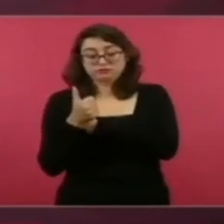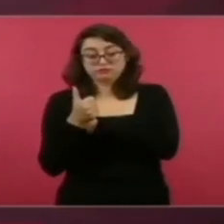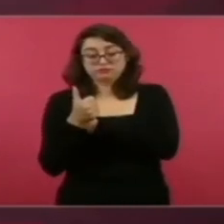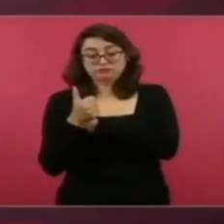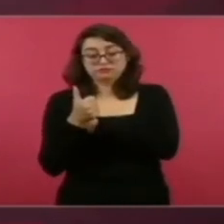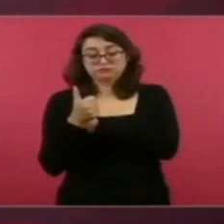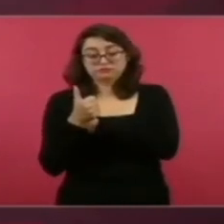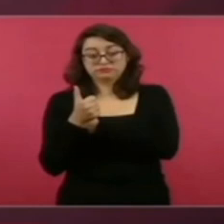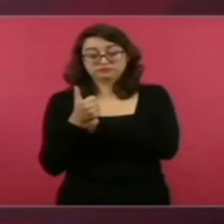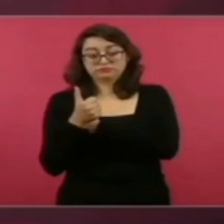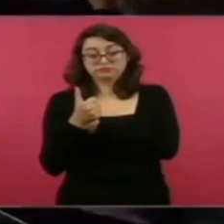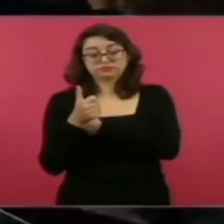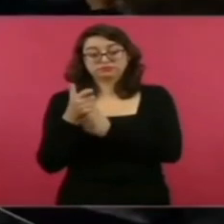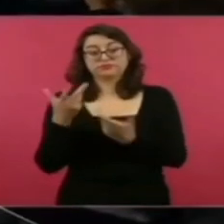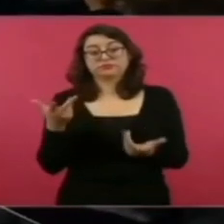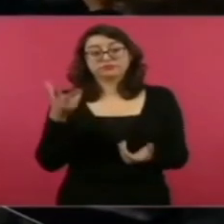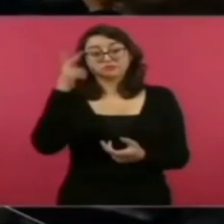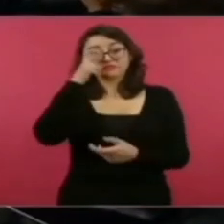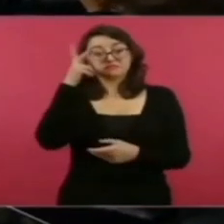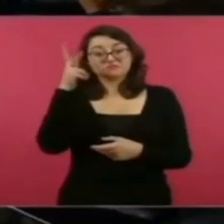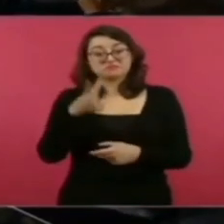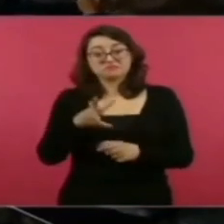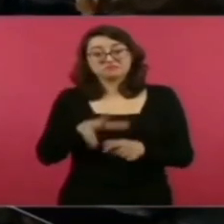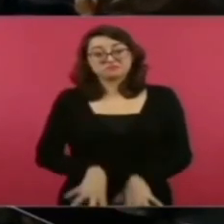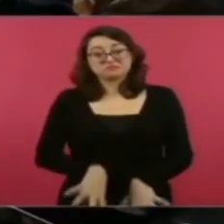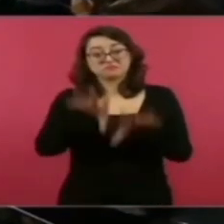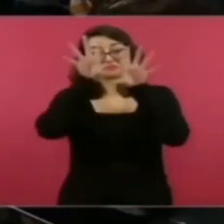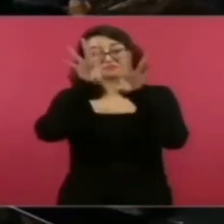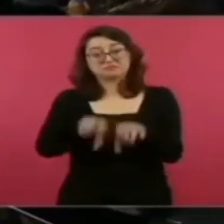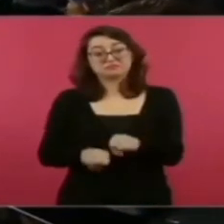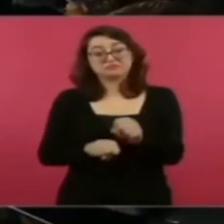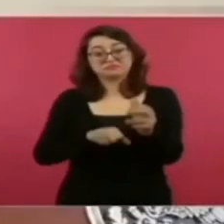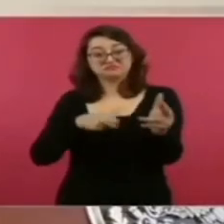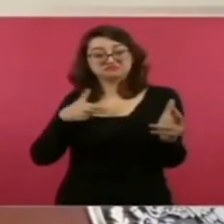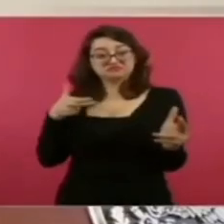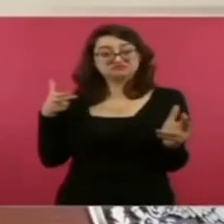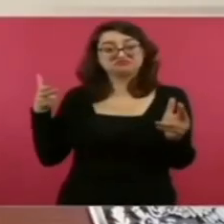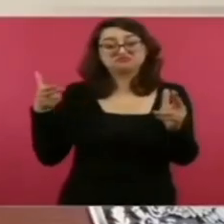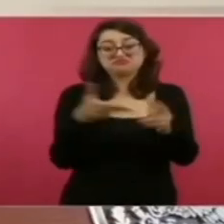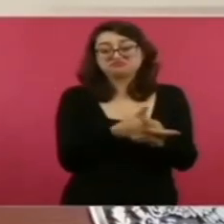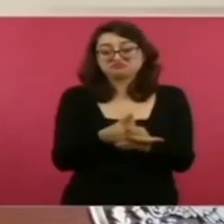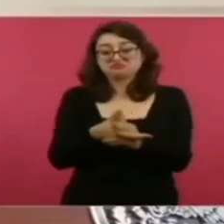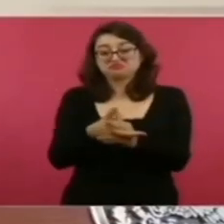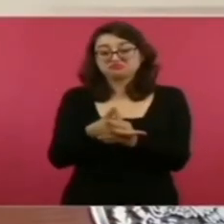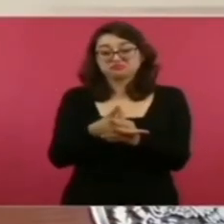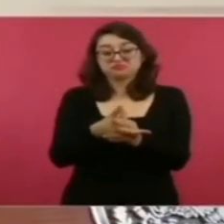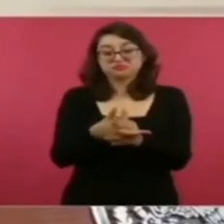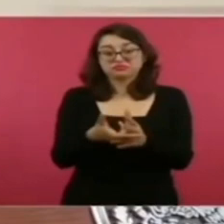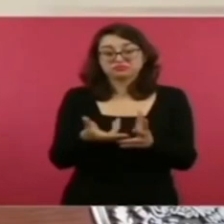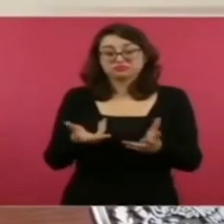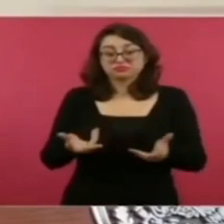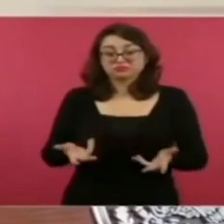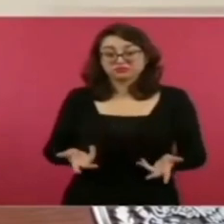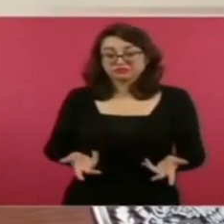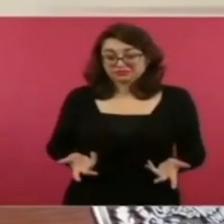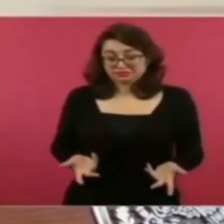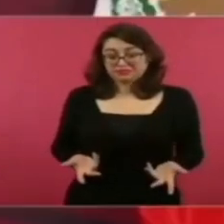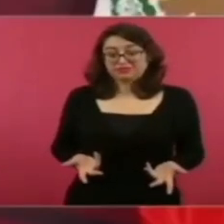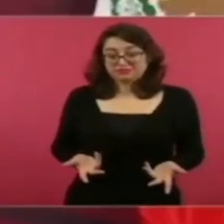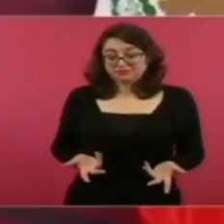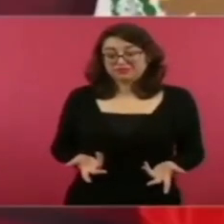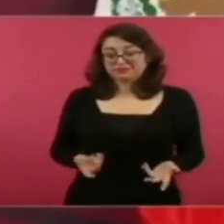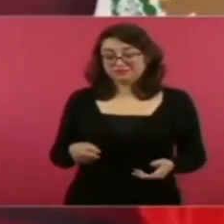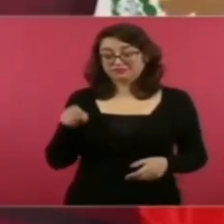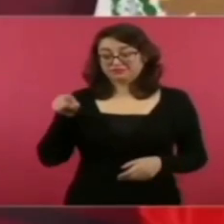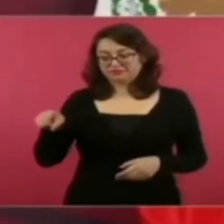al padre de nuestra patria por enfrentarse